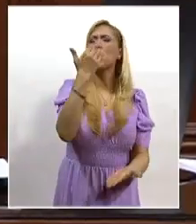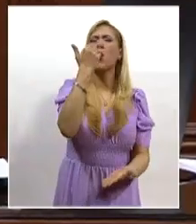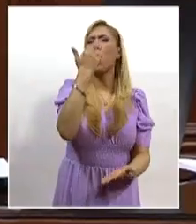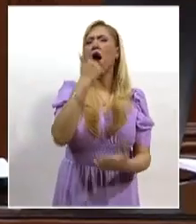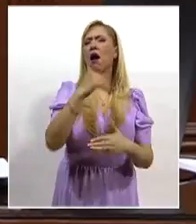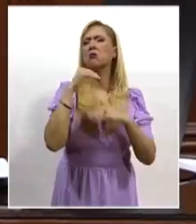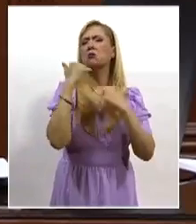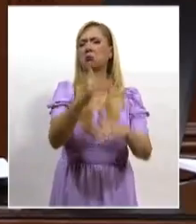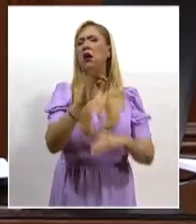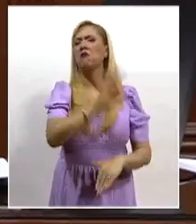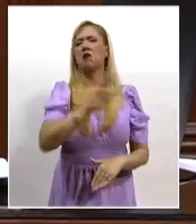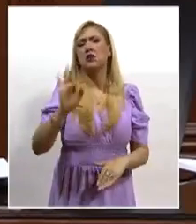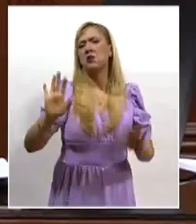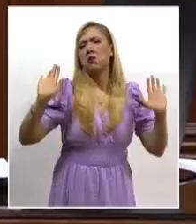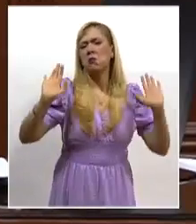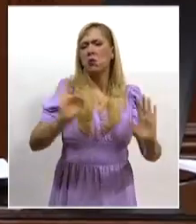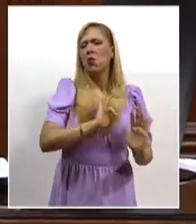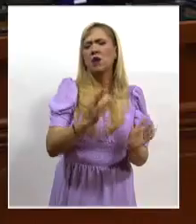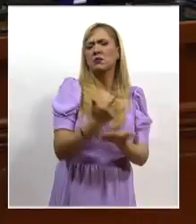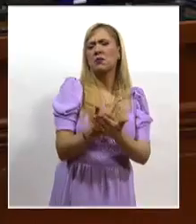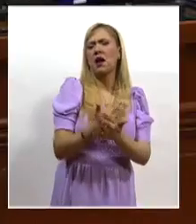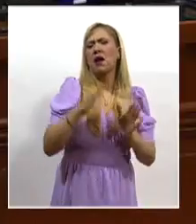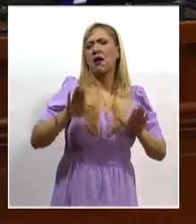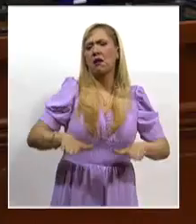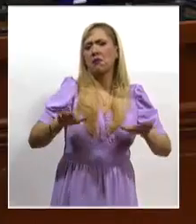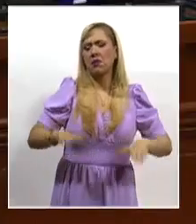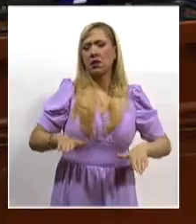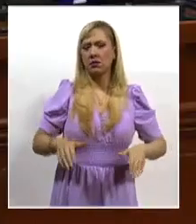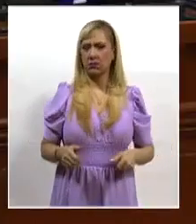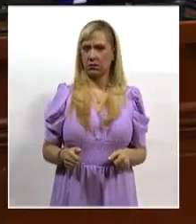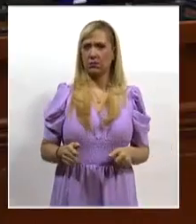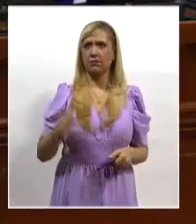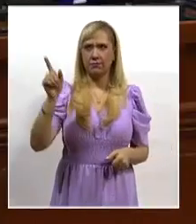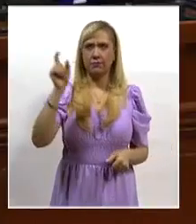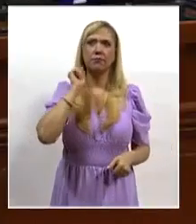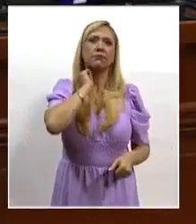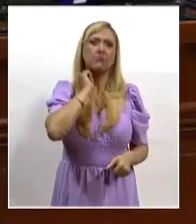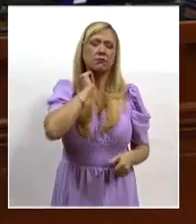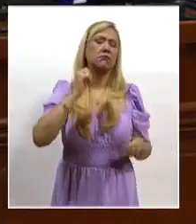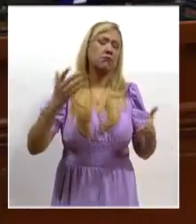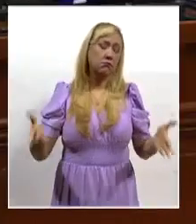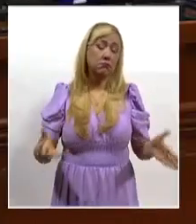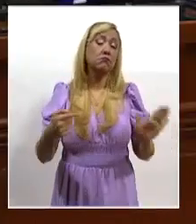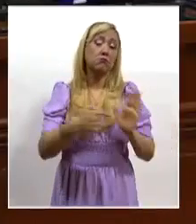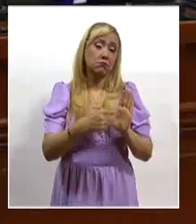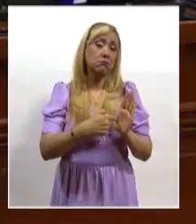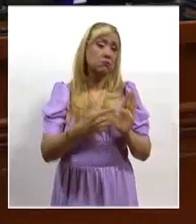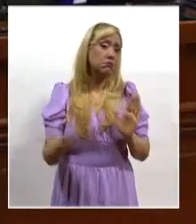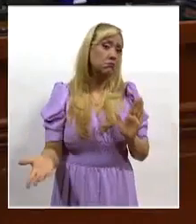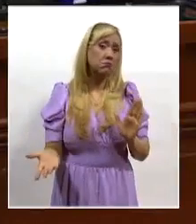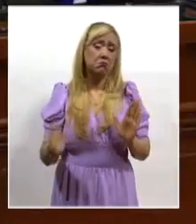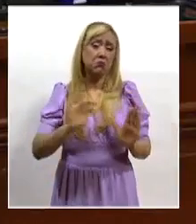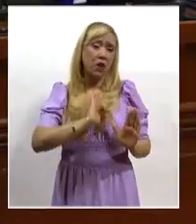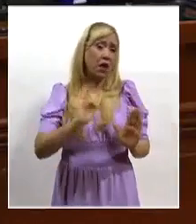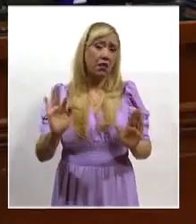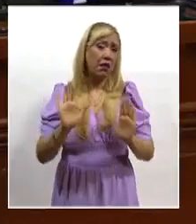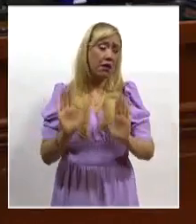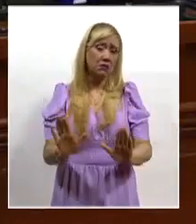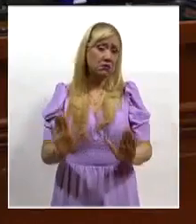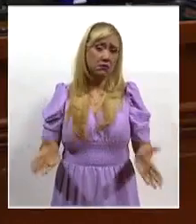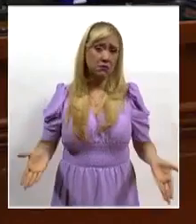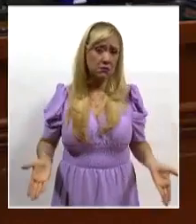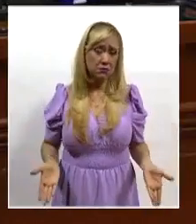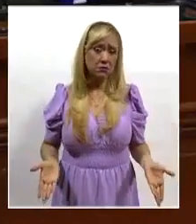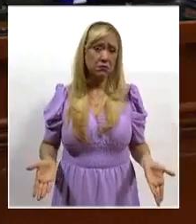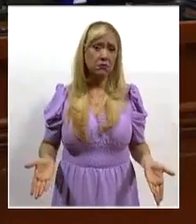nombramiento y que hubo actuaciones suficientes del Senado como para considerar que dicha omisión no existe. Por lo tanto, al